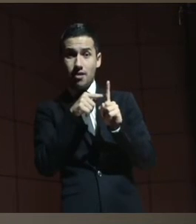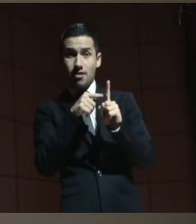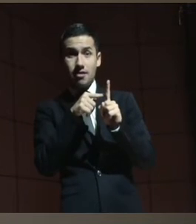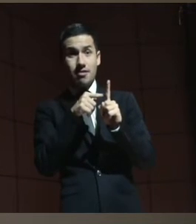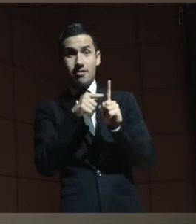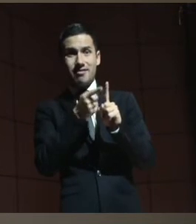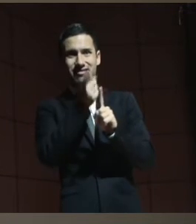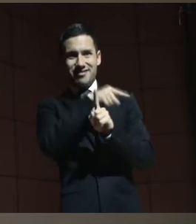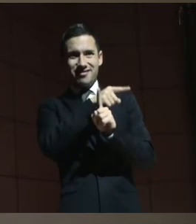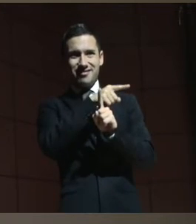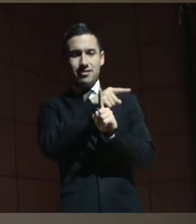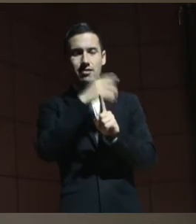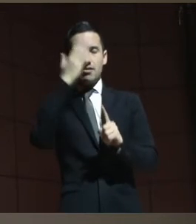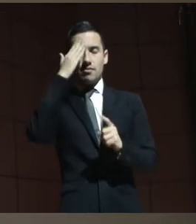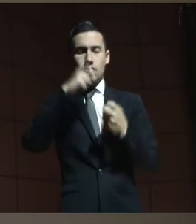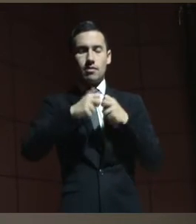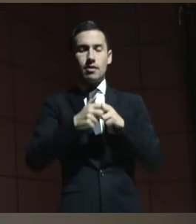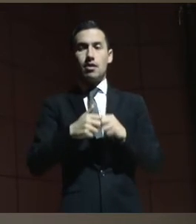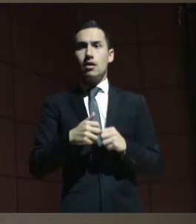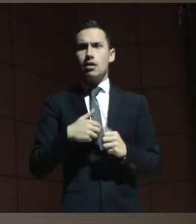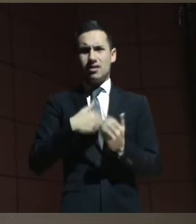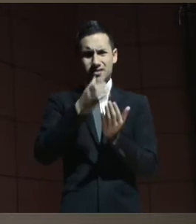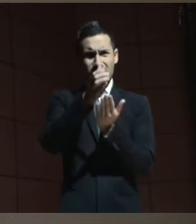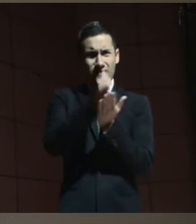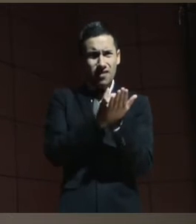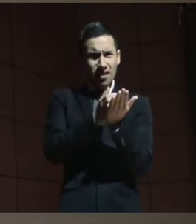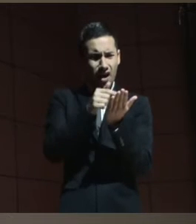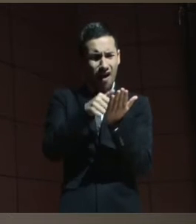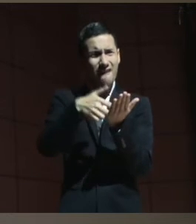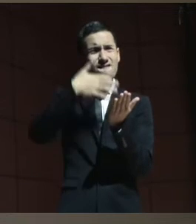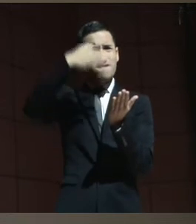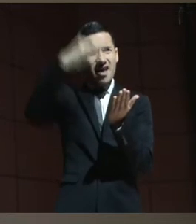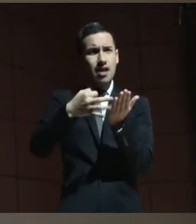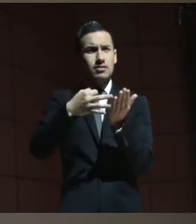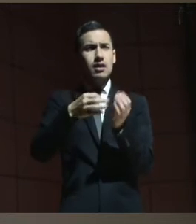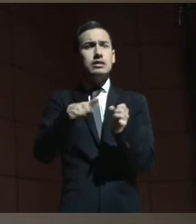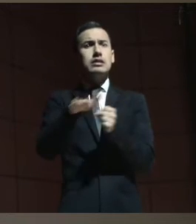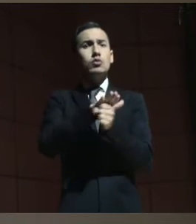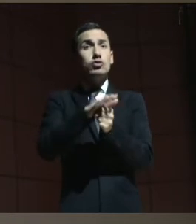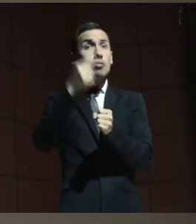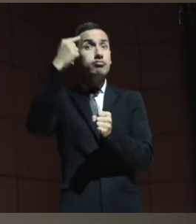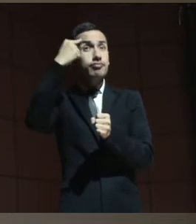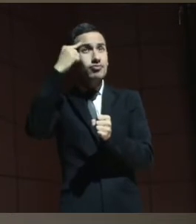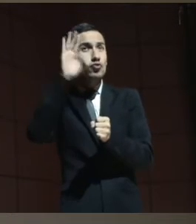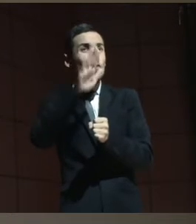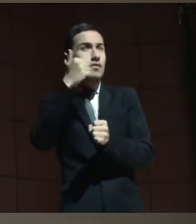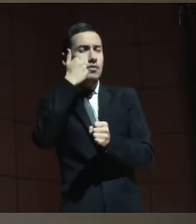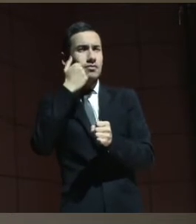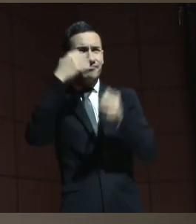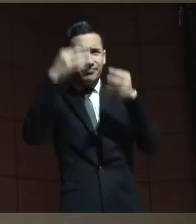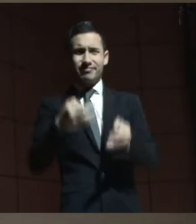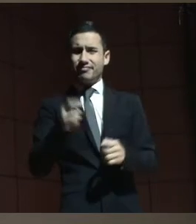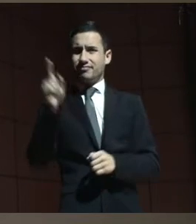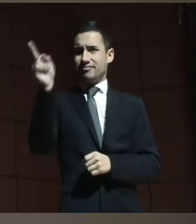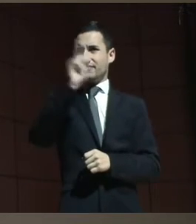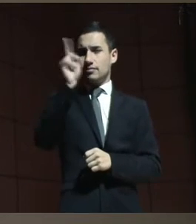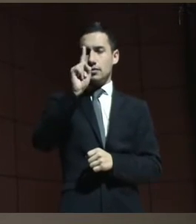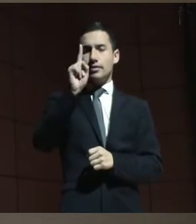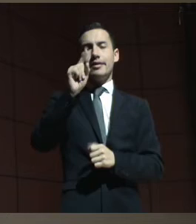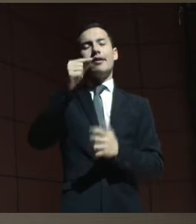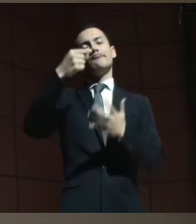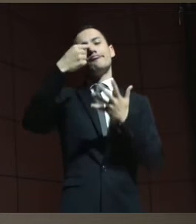que el certificado no era veraz con la situación mental de esta señora. Múltiples son